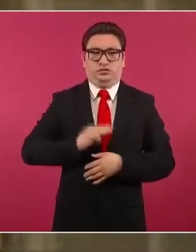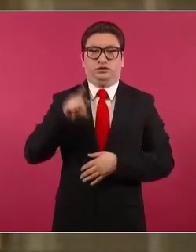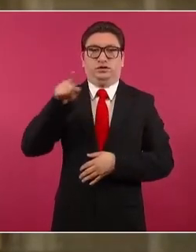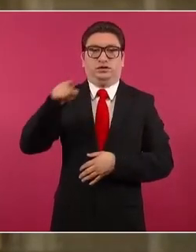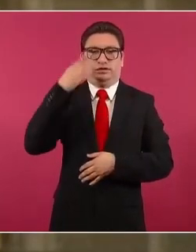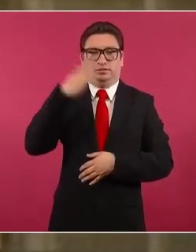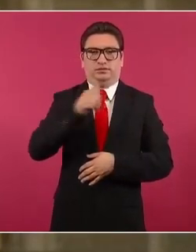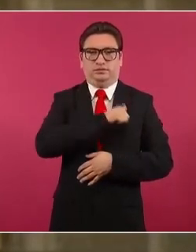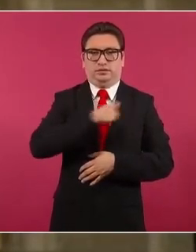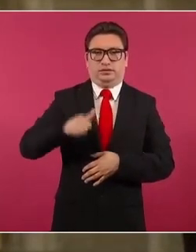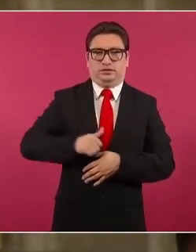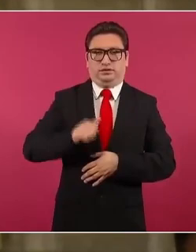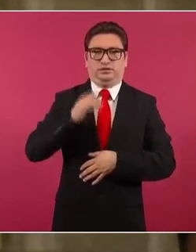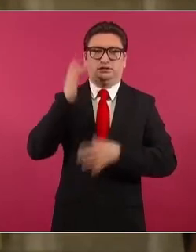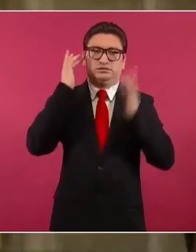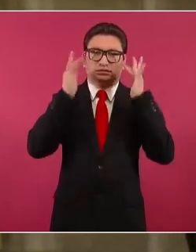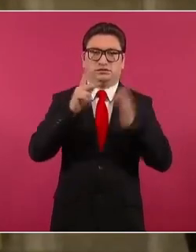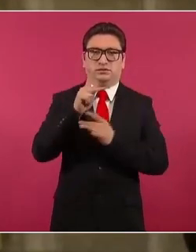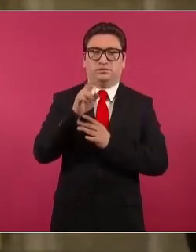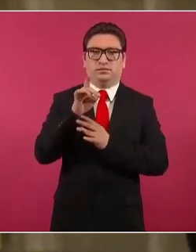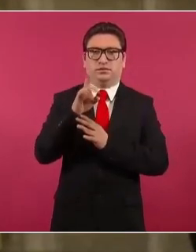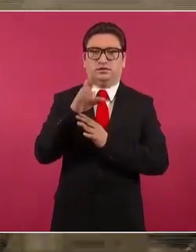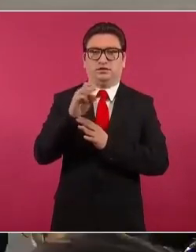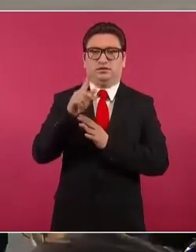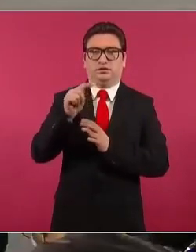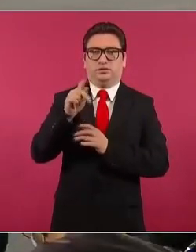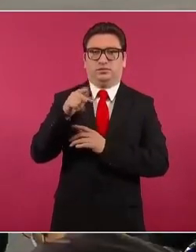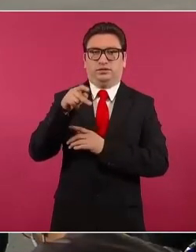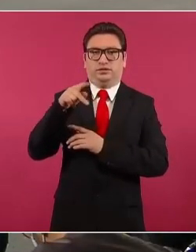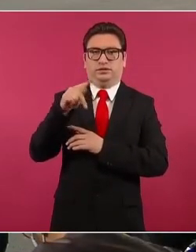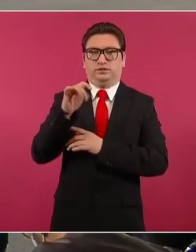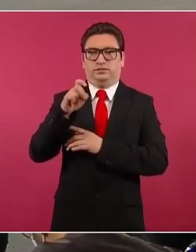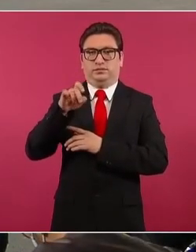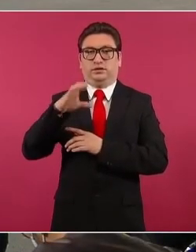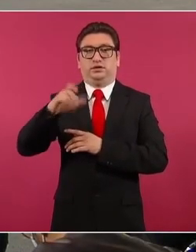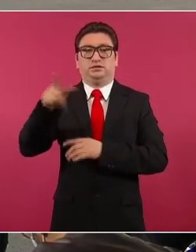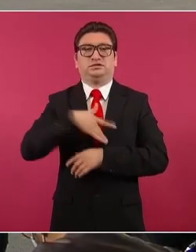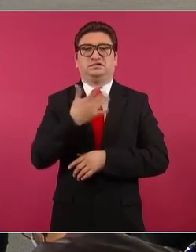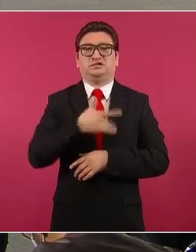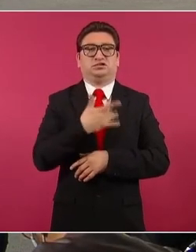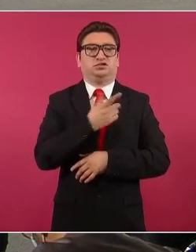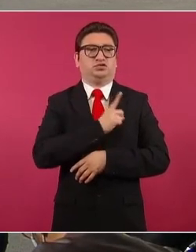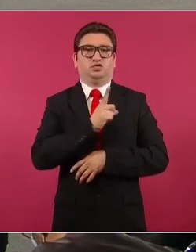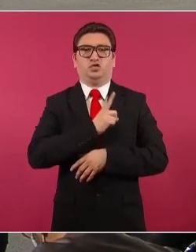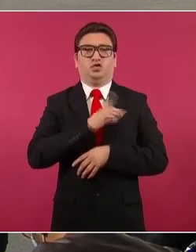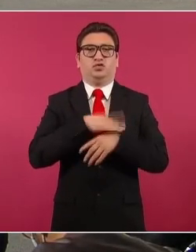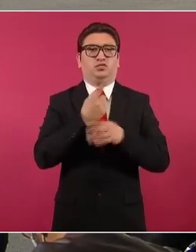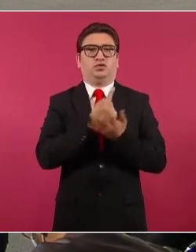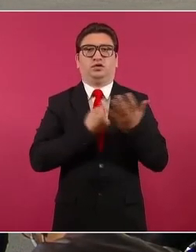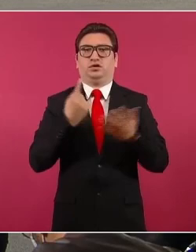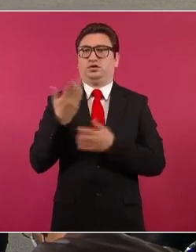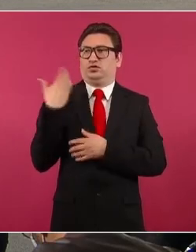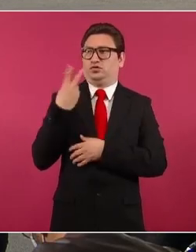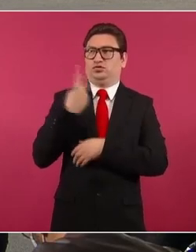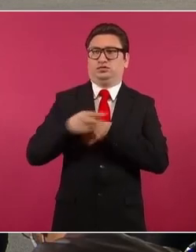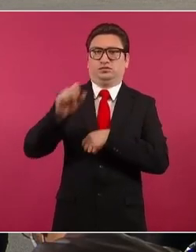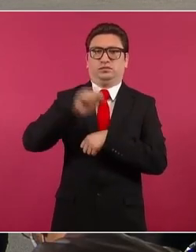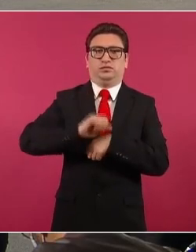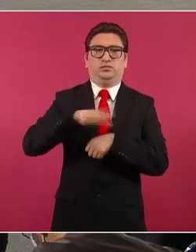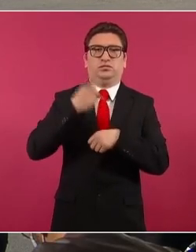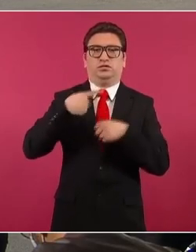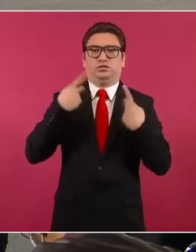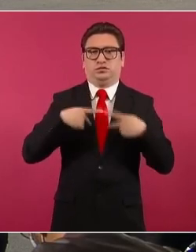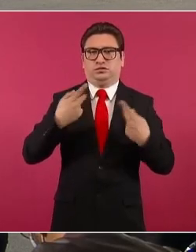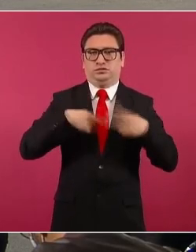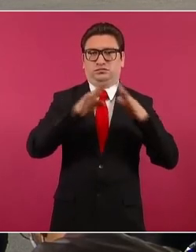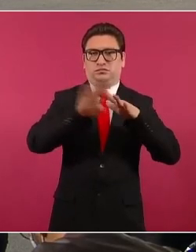de San Pedro, Tepanatepec, nos decía que se sentía solo, que lo dejaron solo desde hace dos semanas, que se ha incrementado el número